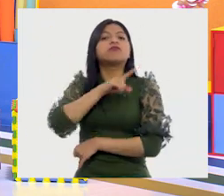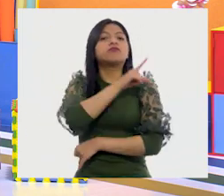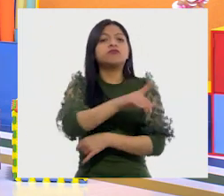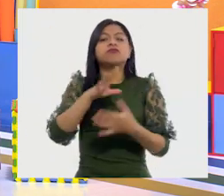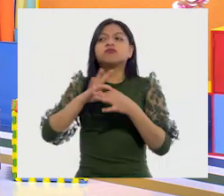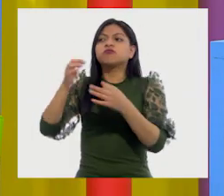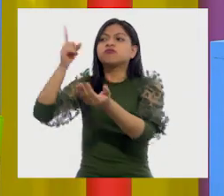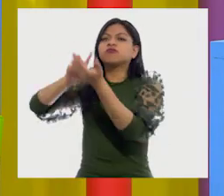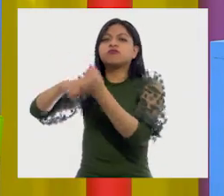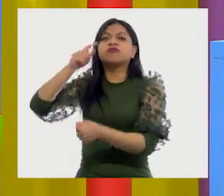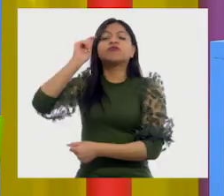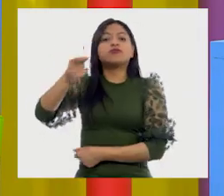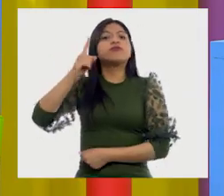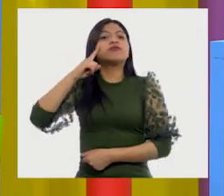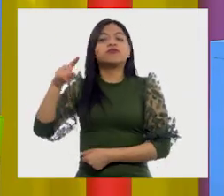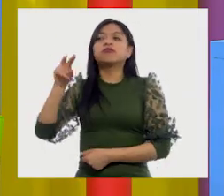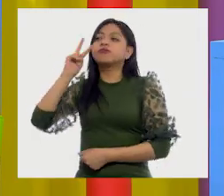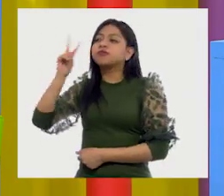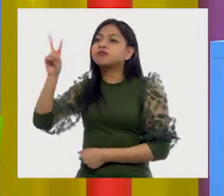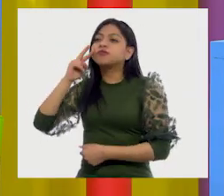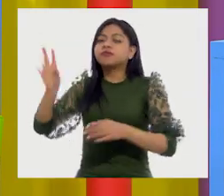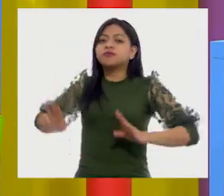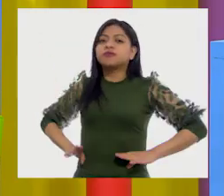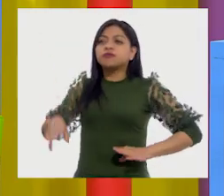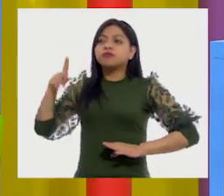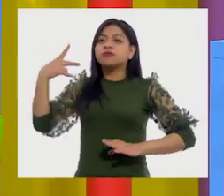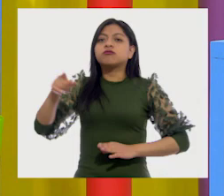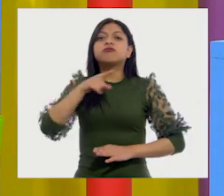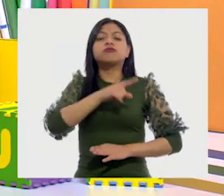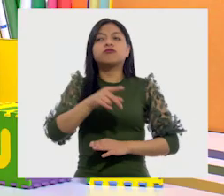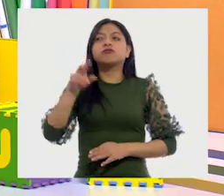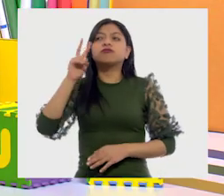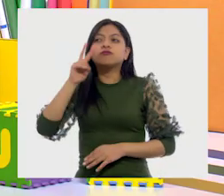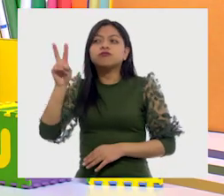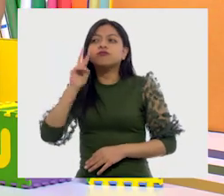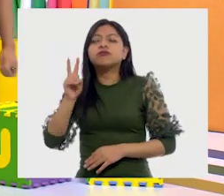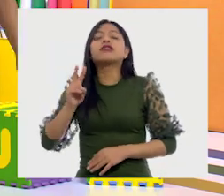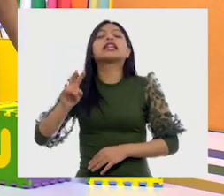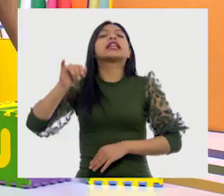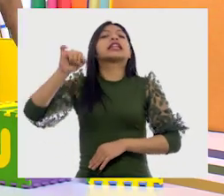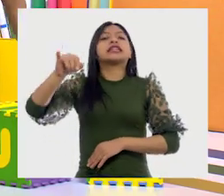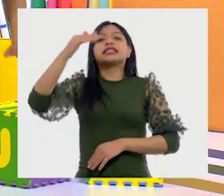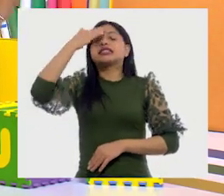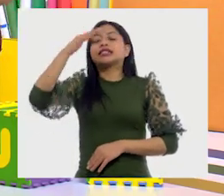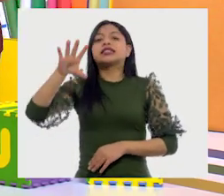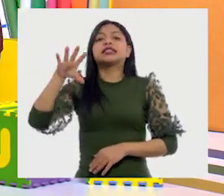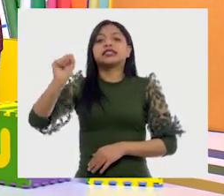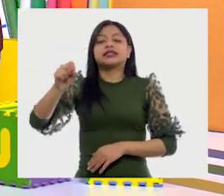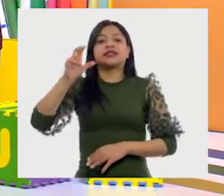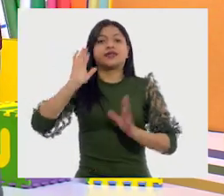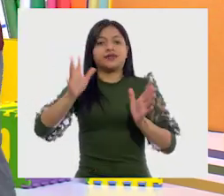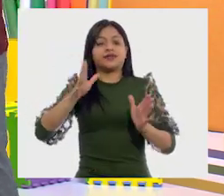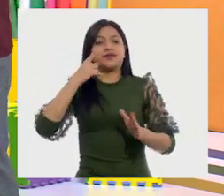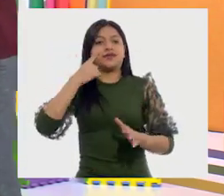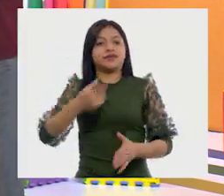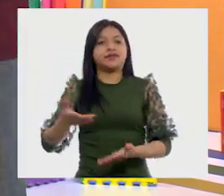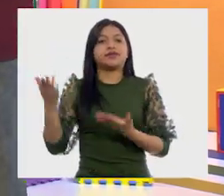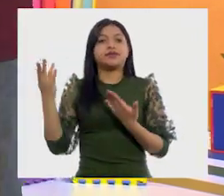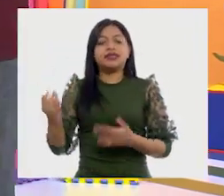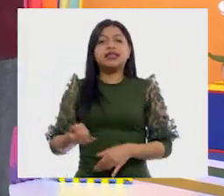tratan o sus características o más o menos de qué crees que sea. Muy bien. Sí, el primer cartel es el